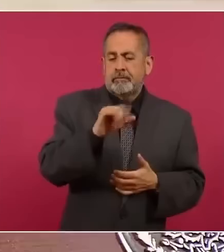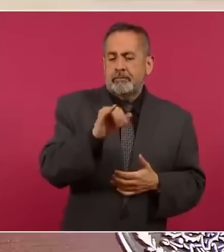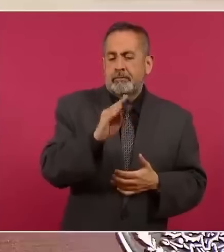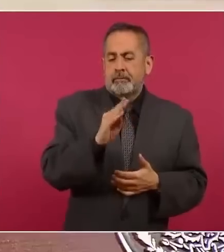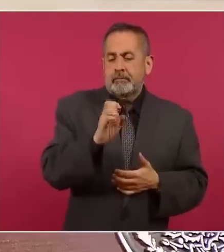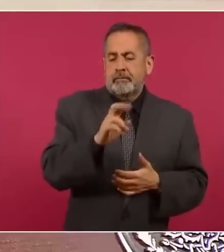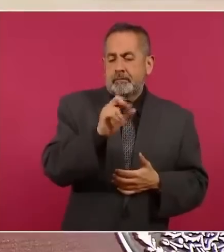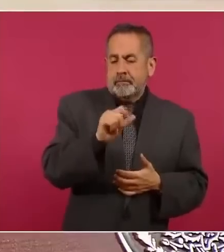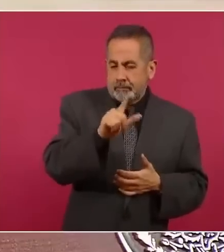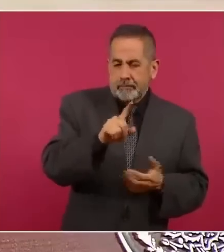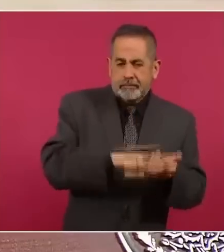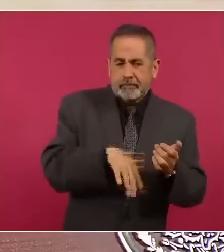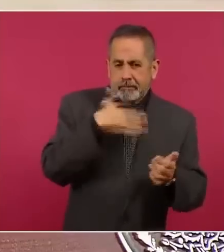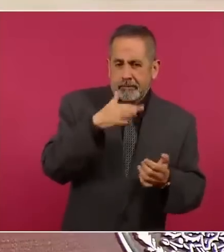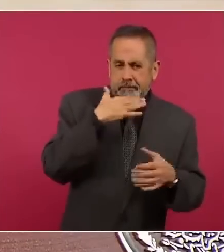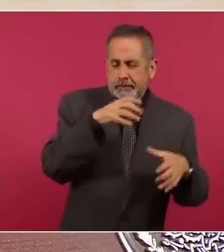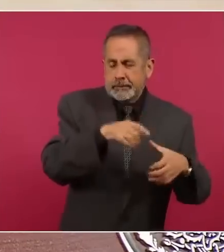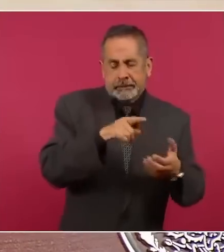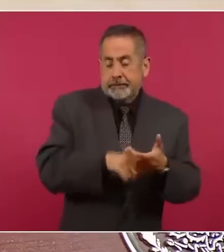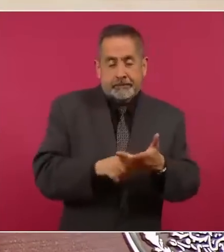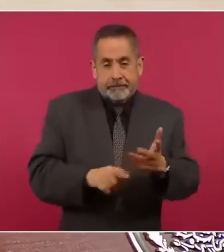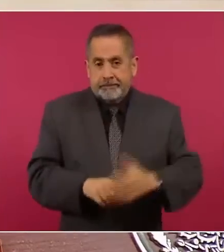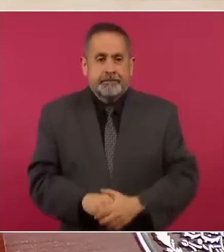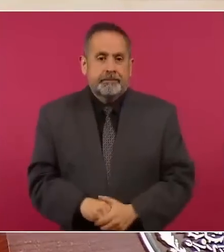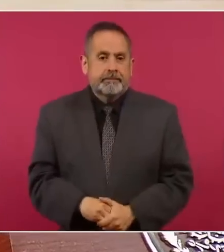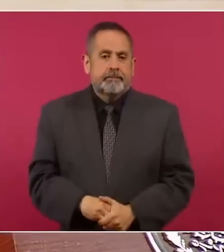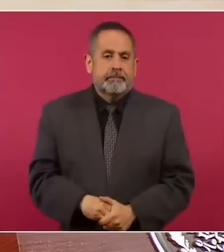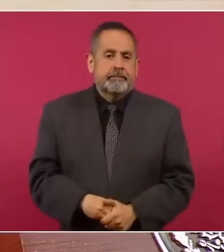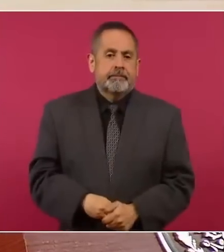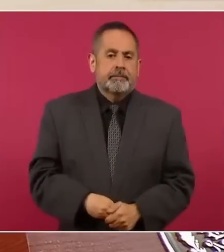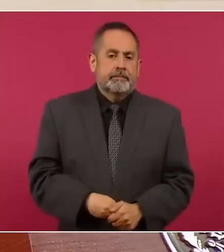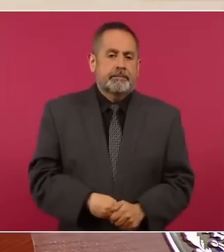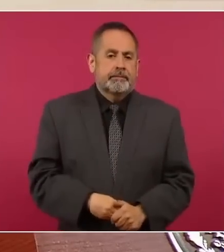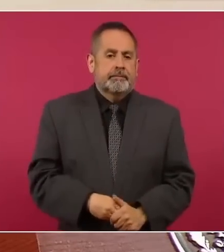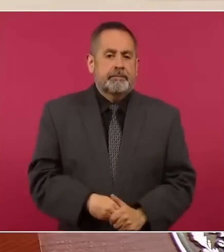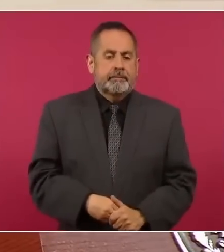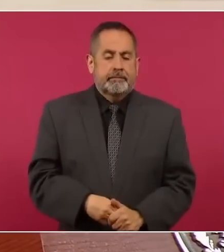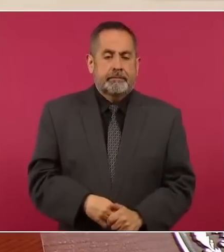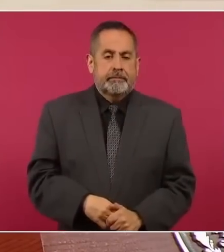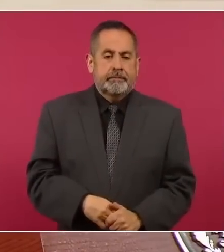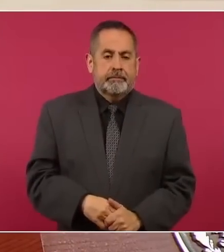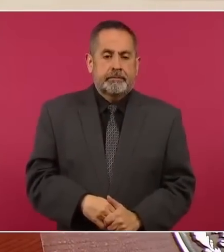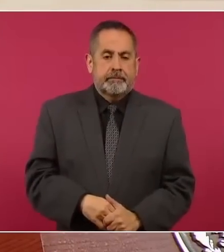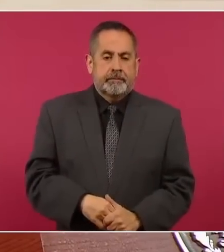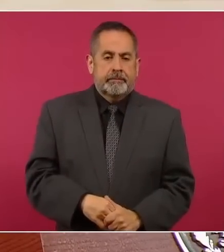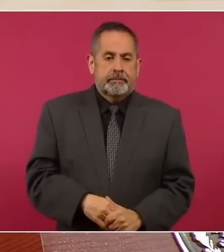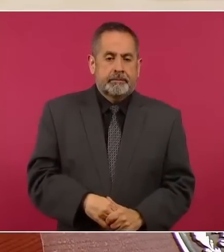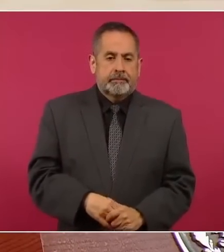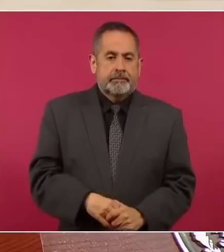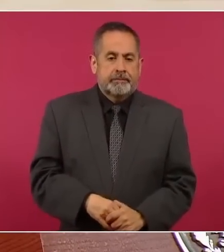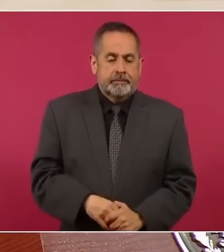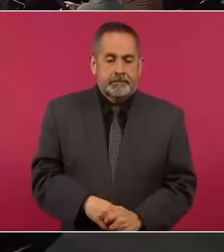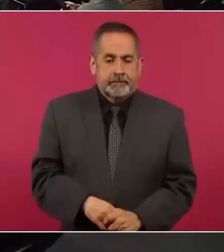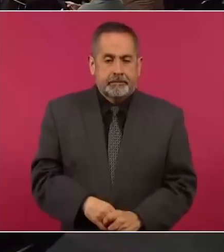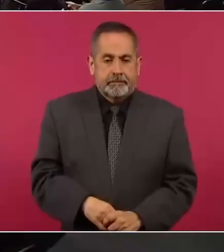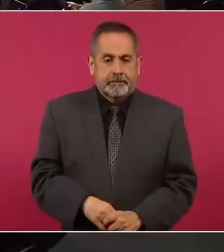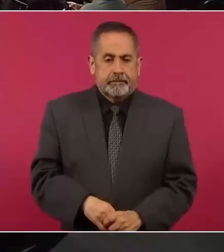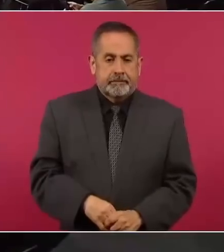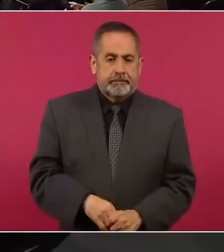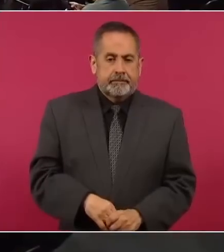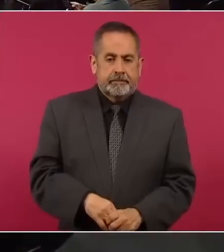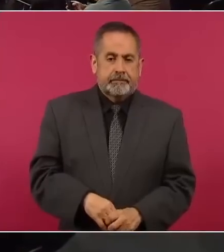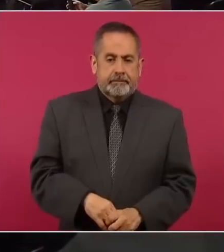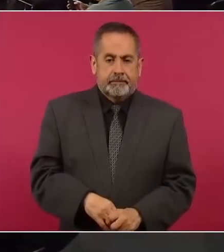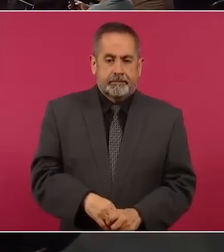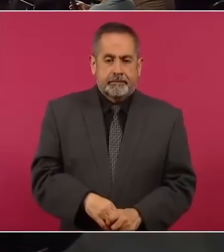corrupta, con el